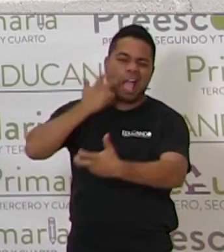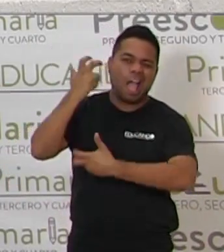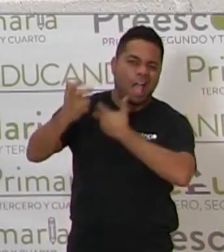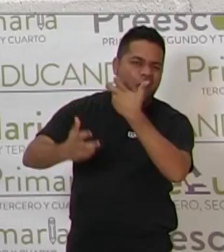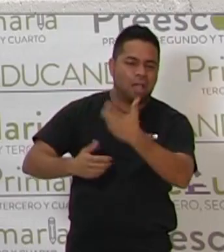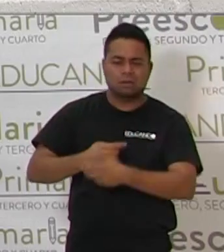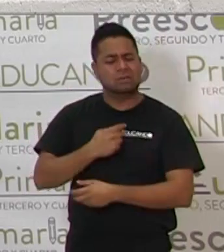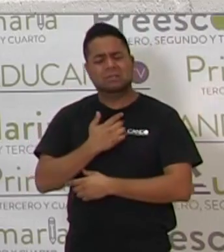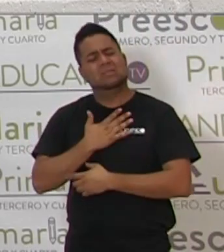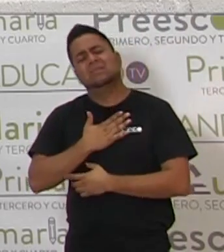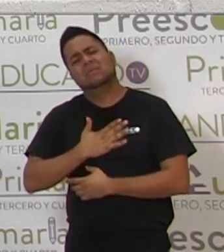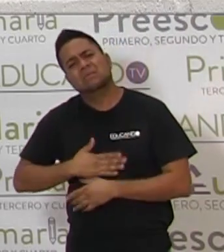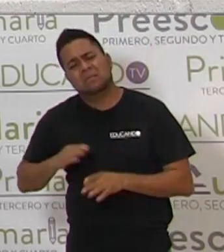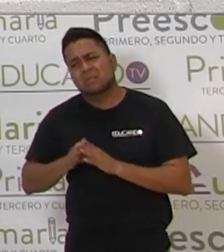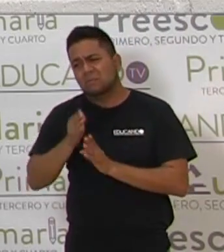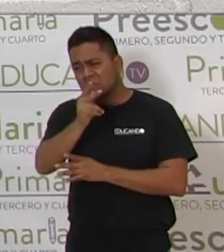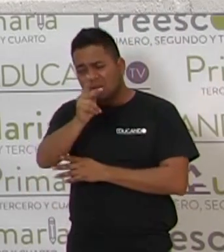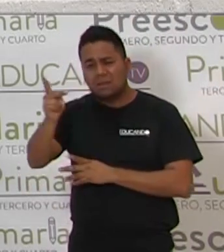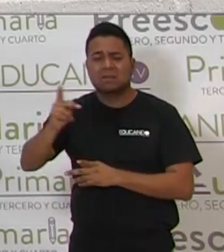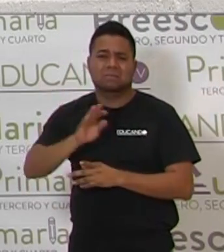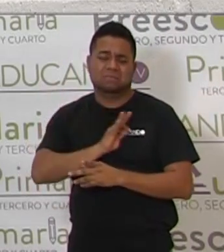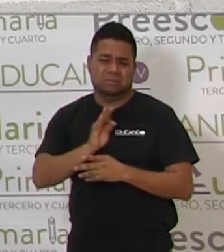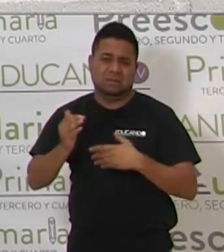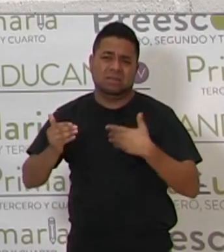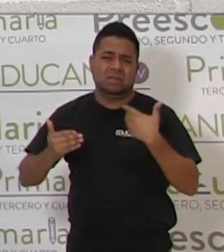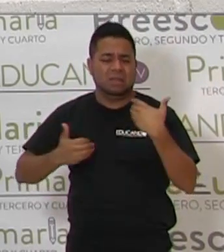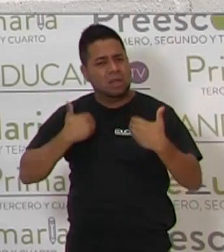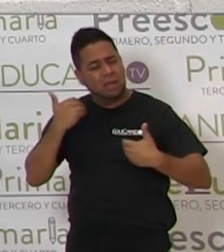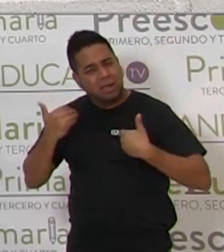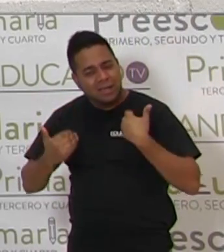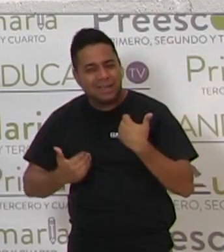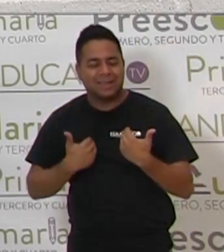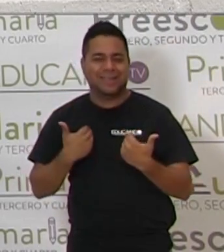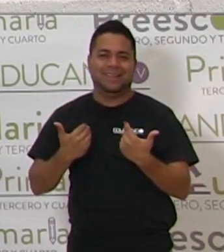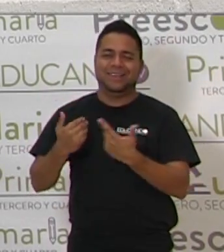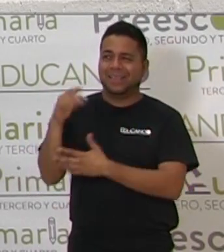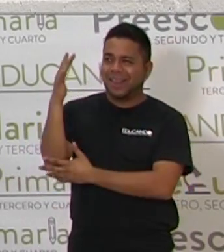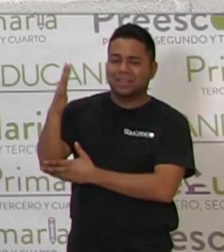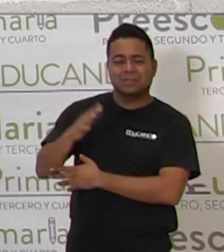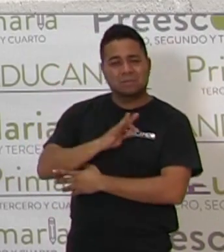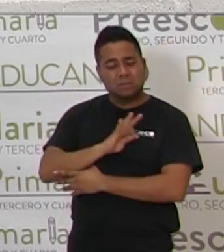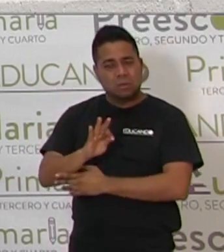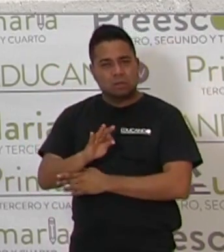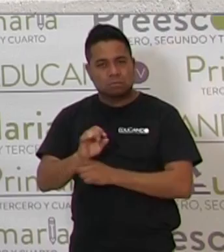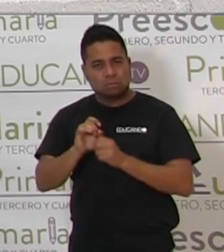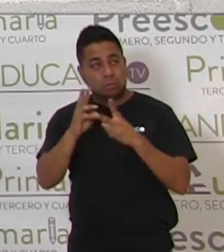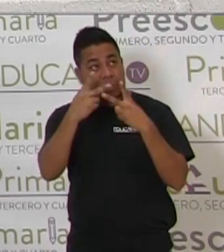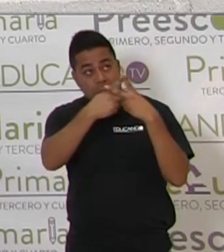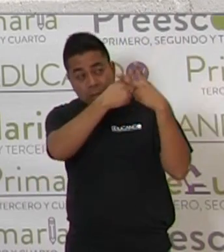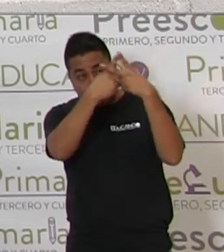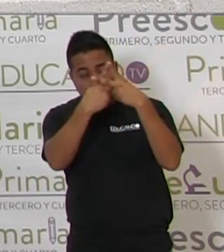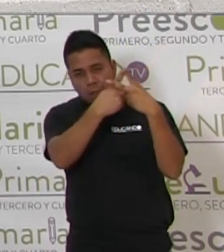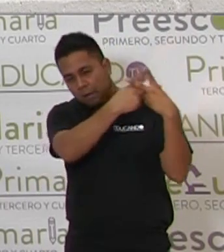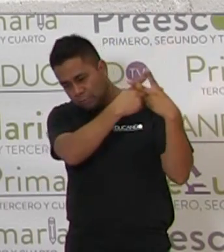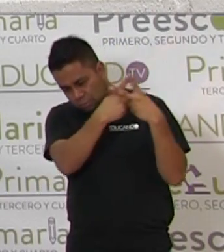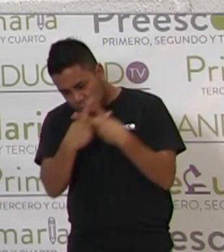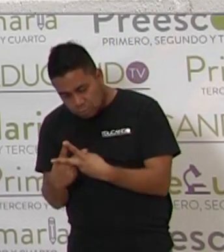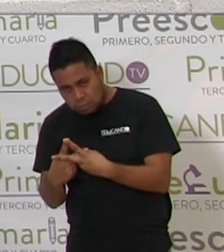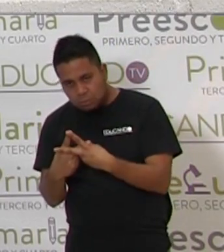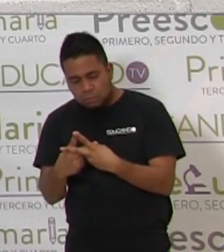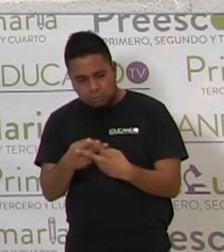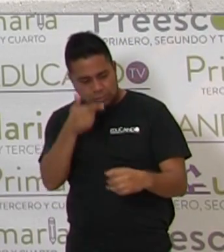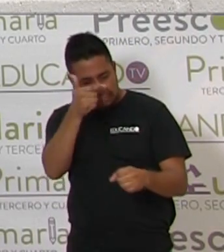¡no es justo que solo ellos disfruten del sol! Un lucero que estaba por ahí,